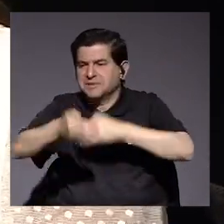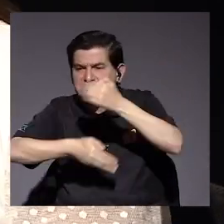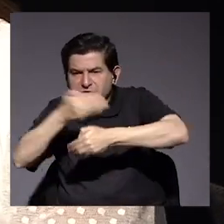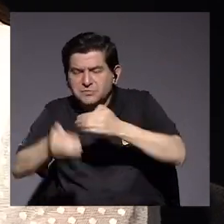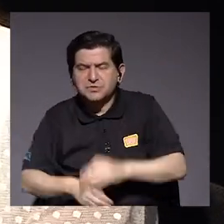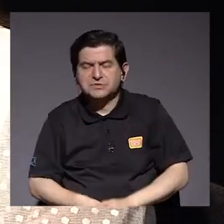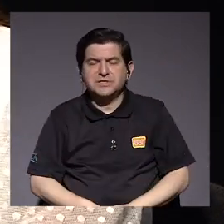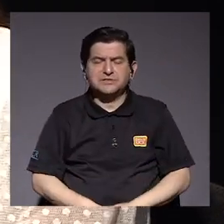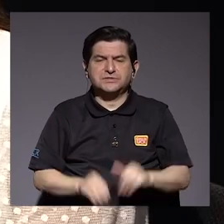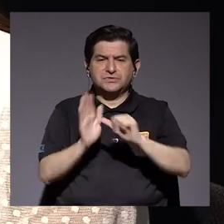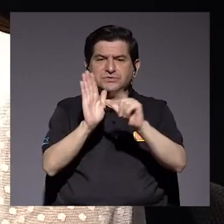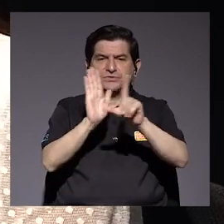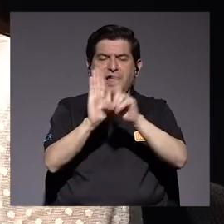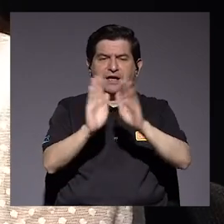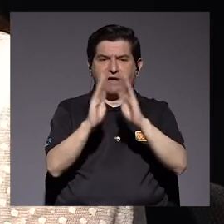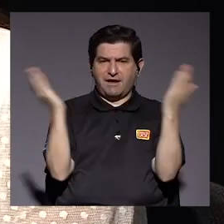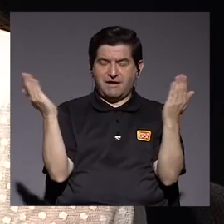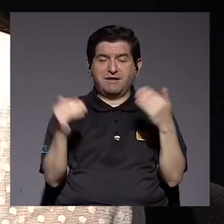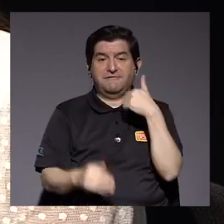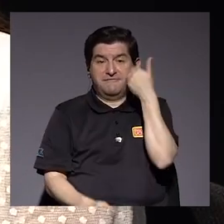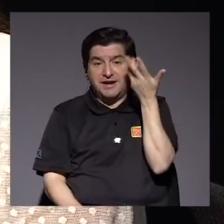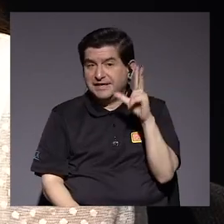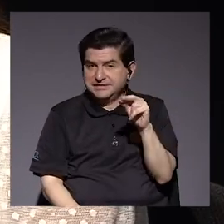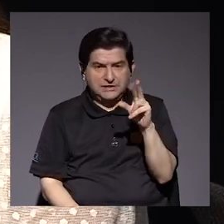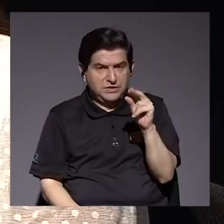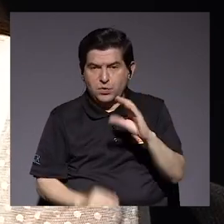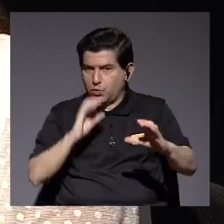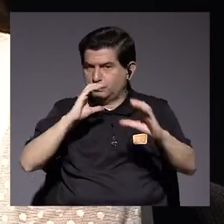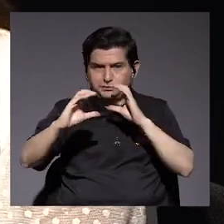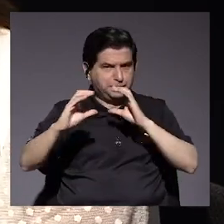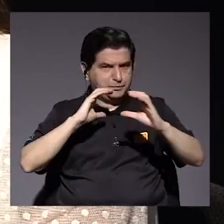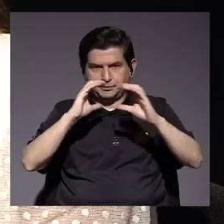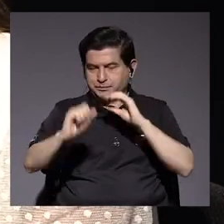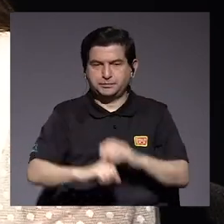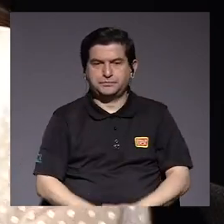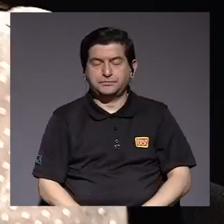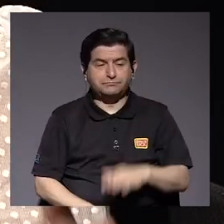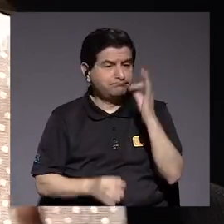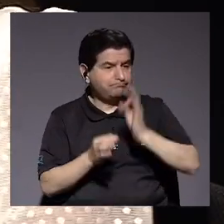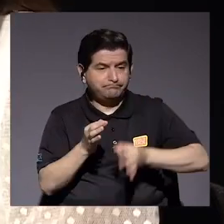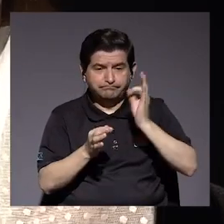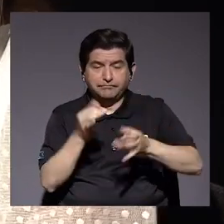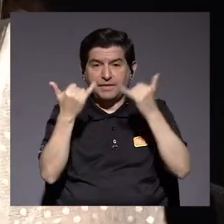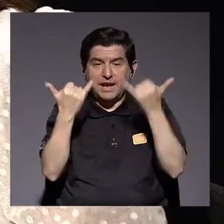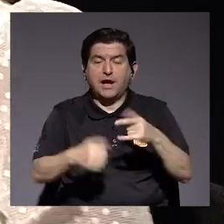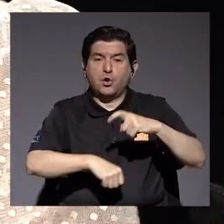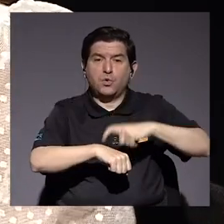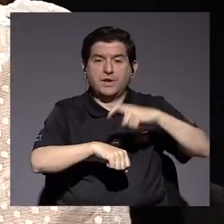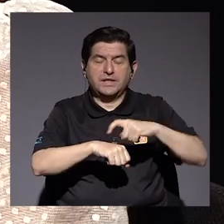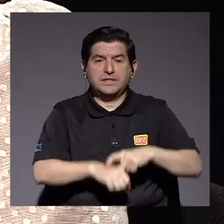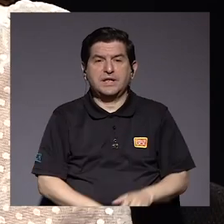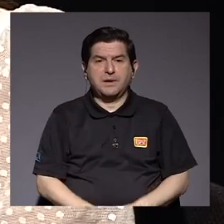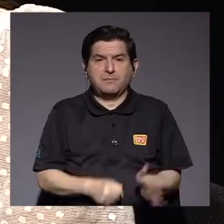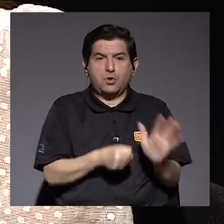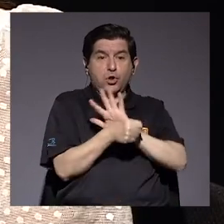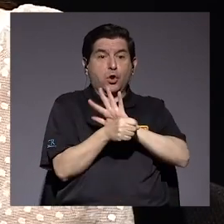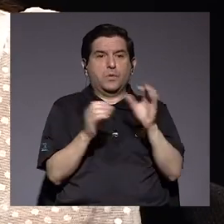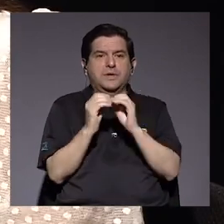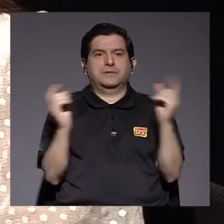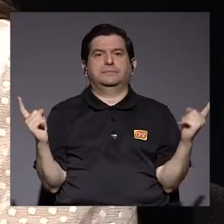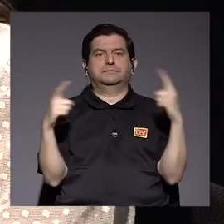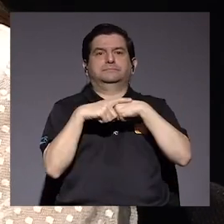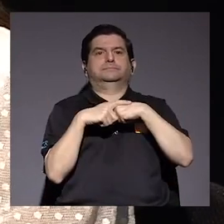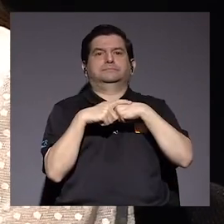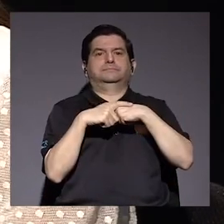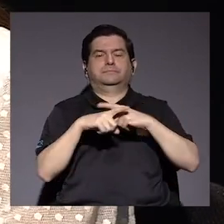llevado al parlamento abierto, no es fácil, la comunicación no es sencilla y ahora en tiempos de COVID, por supuesto que es todavía más complicado.